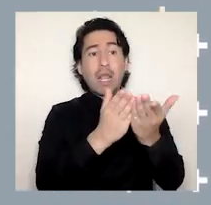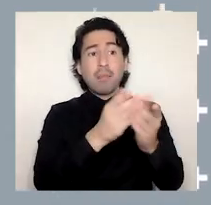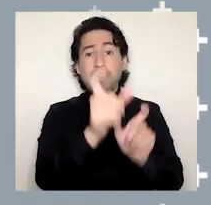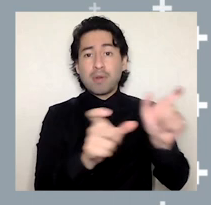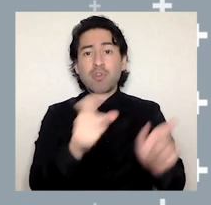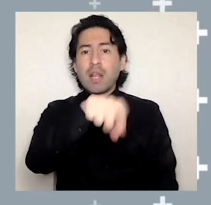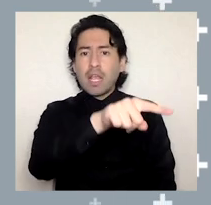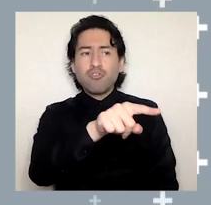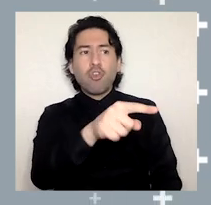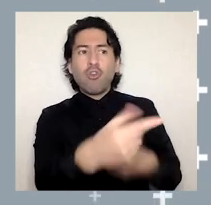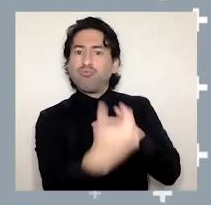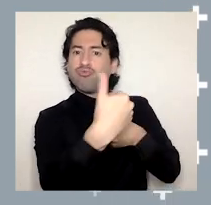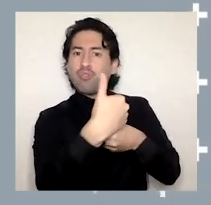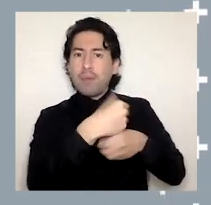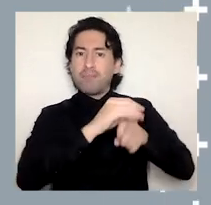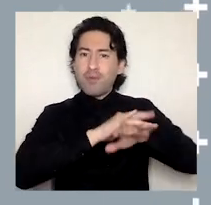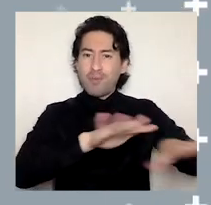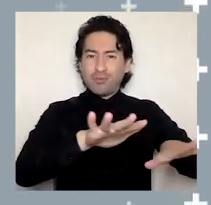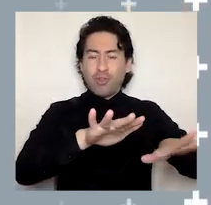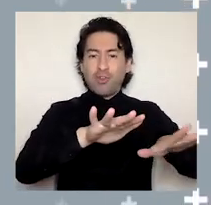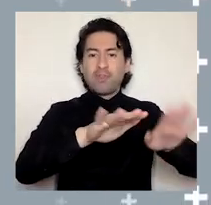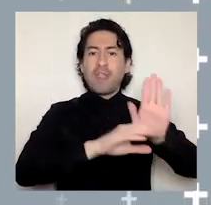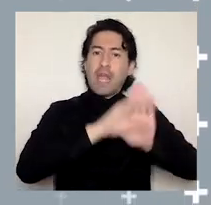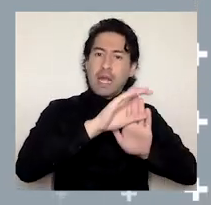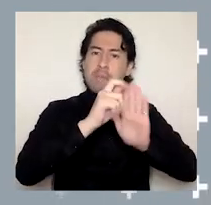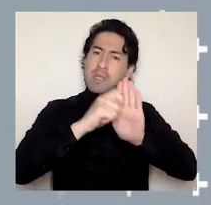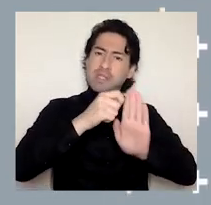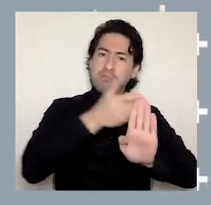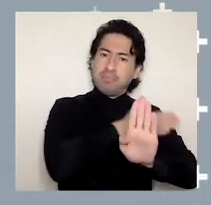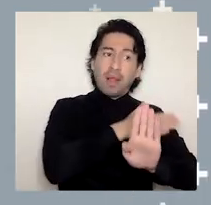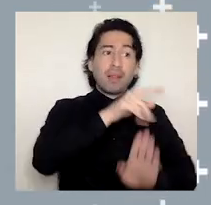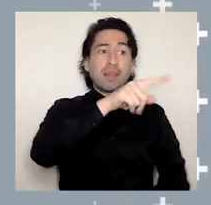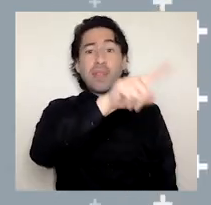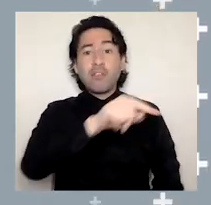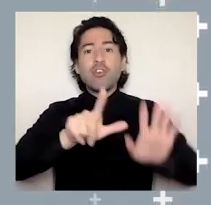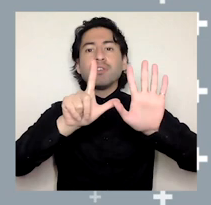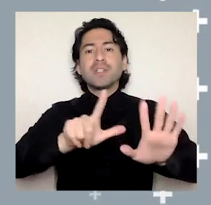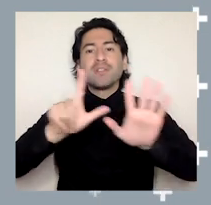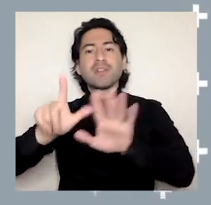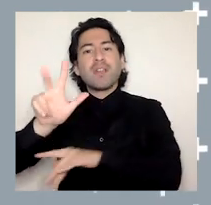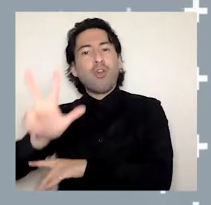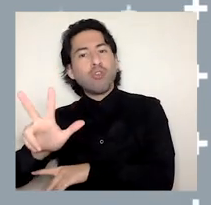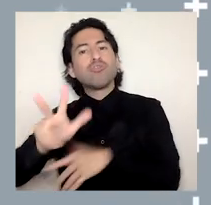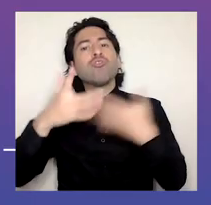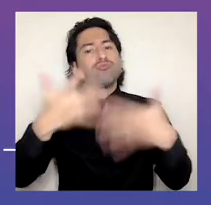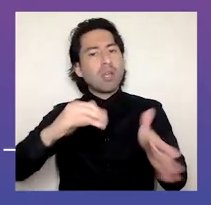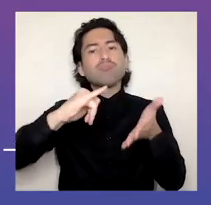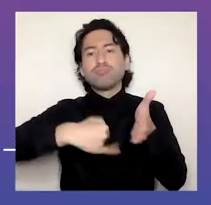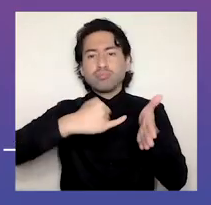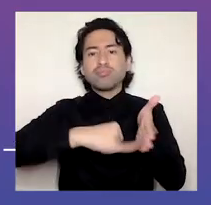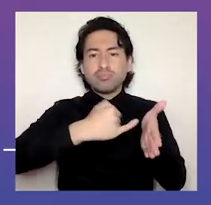actividades de promoción de carreras efectuadas en los meses previos, finalmente 778 se matricularon.